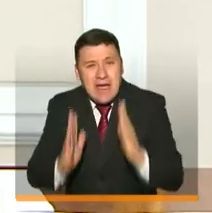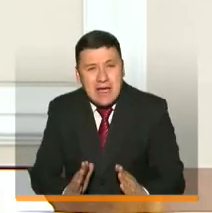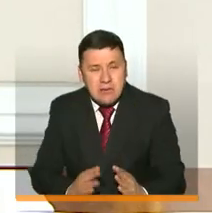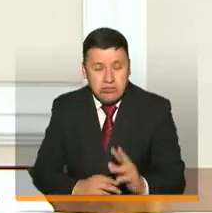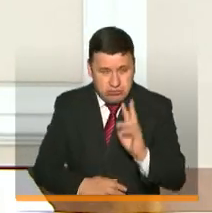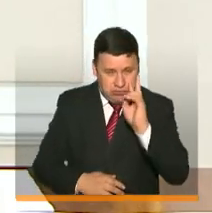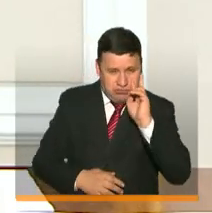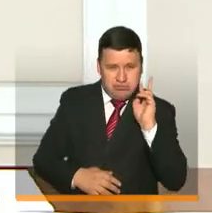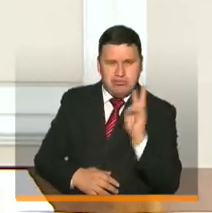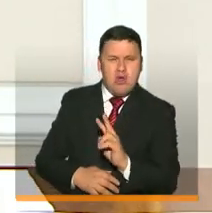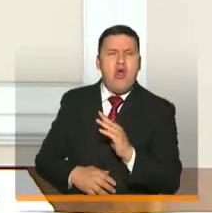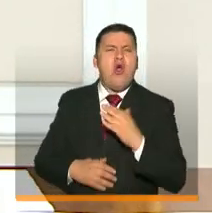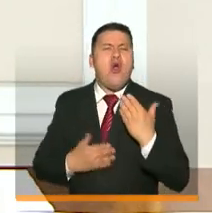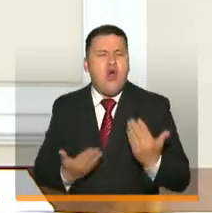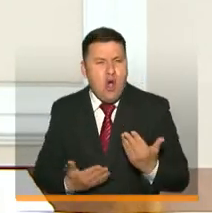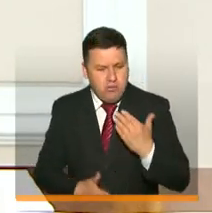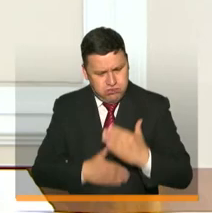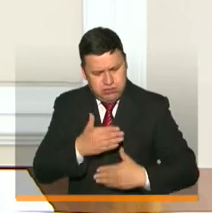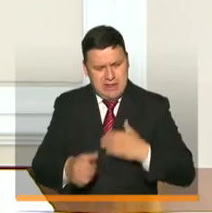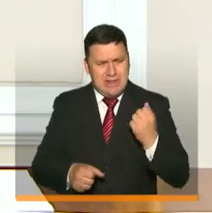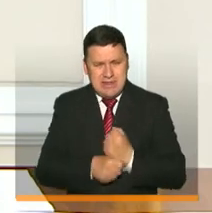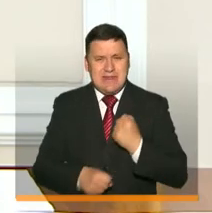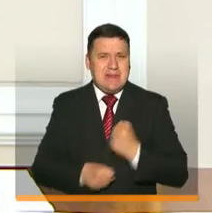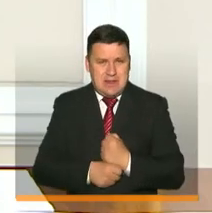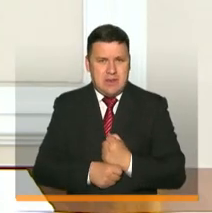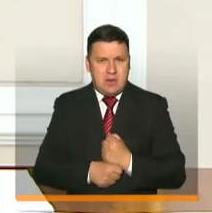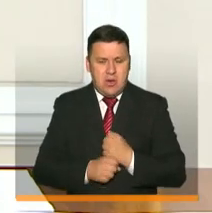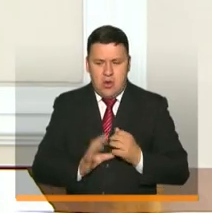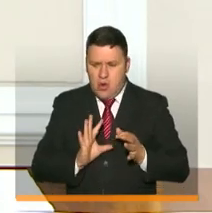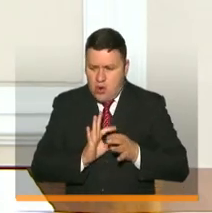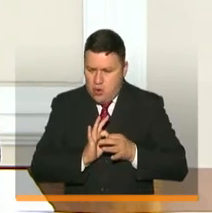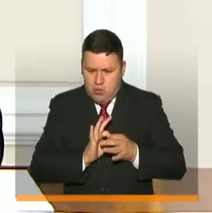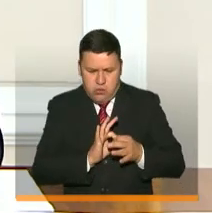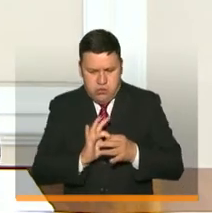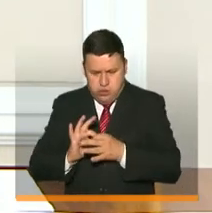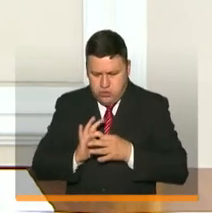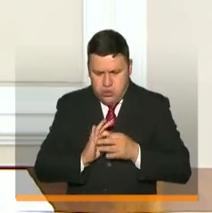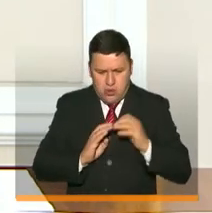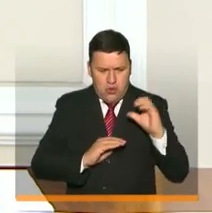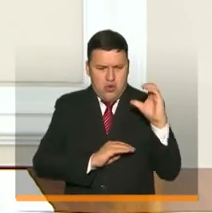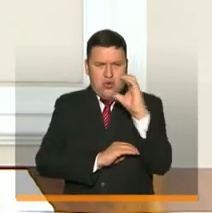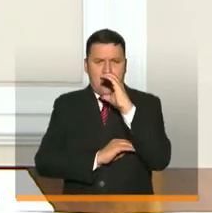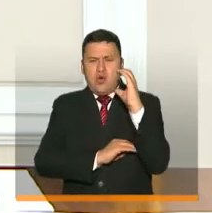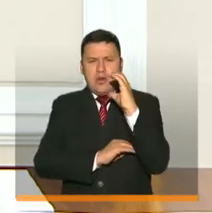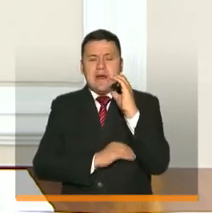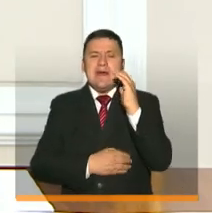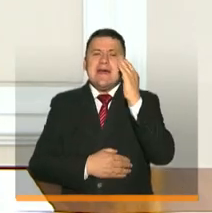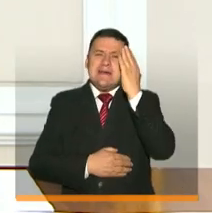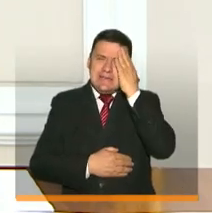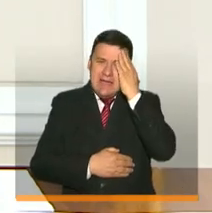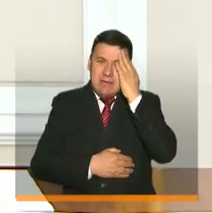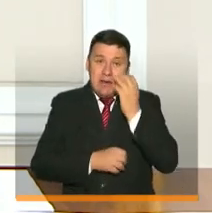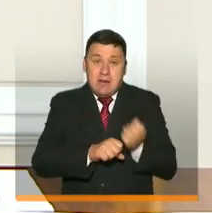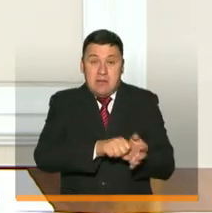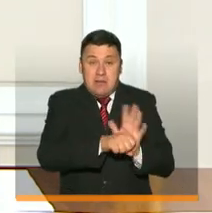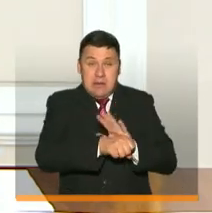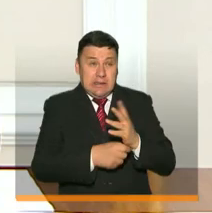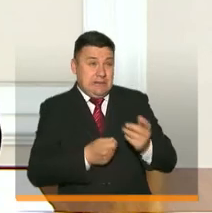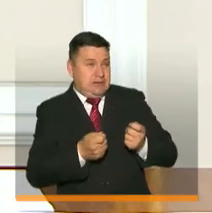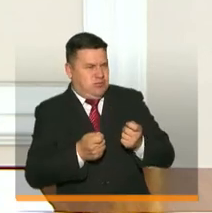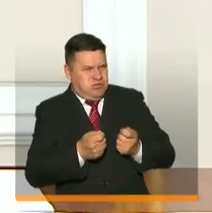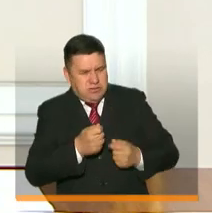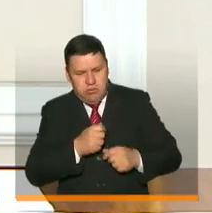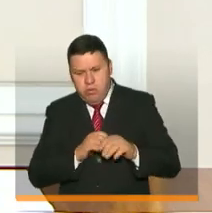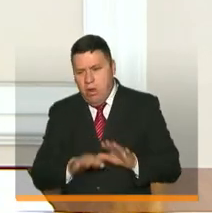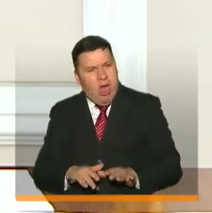vean cómo ha sido el trabajo en equipo de una Colombia que sabe que enfrenta una pandemia, pero